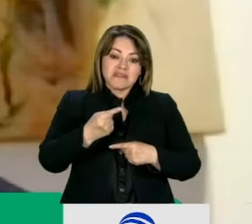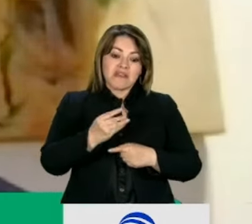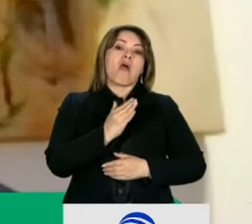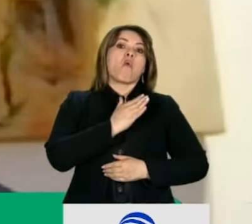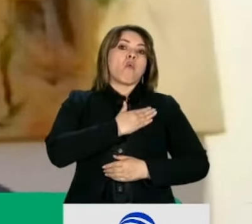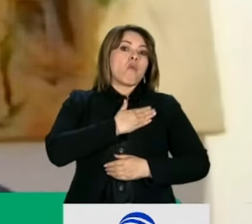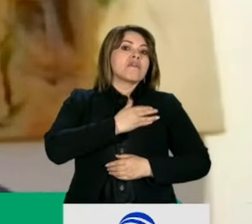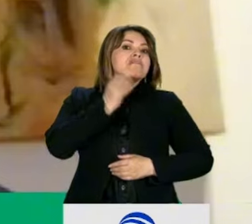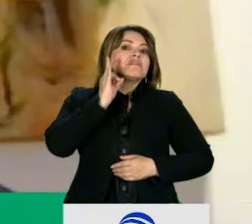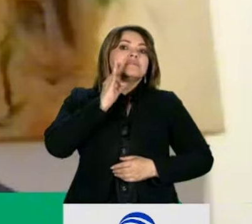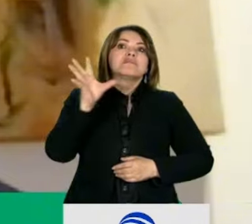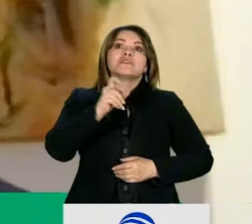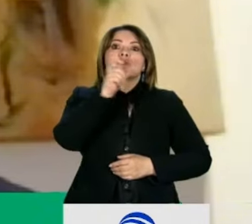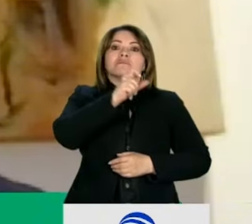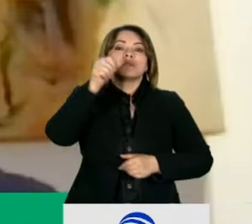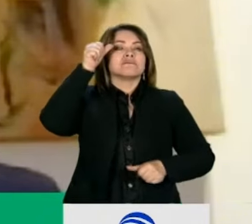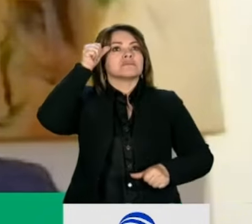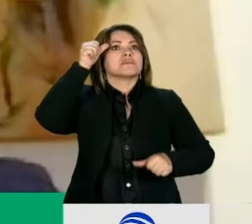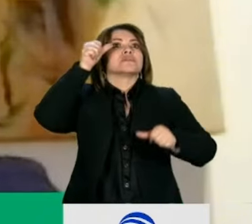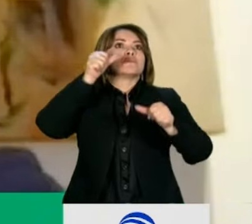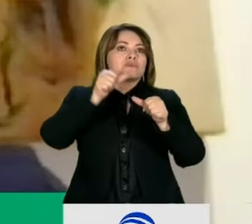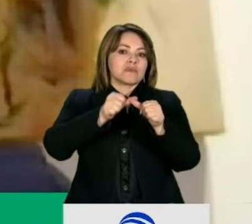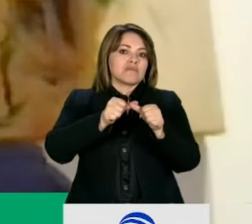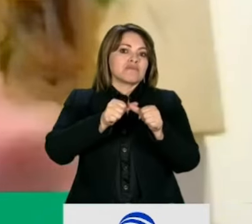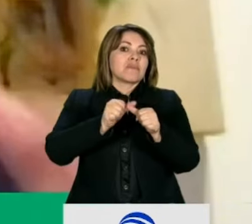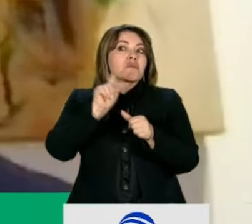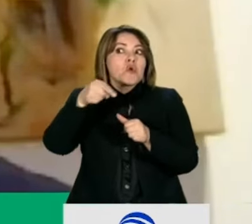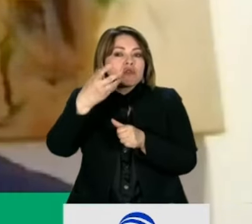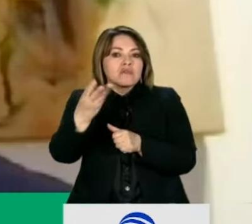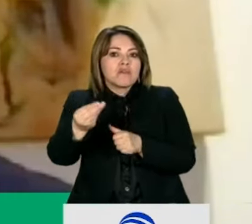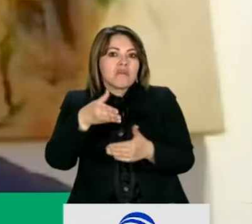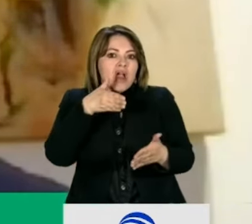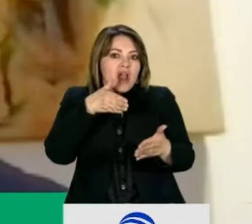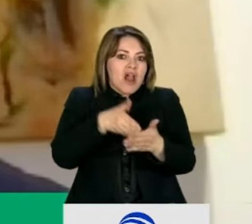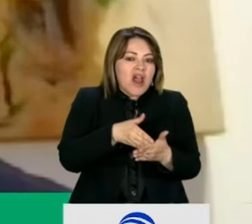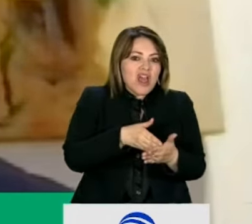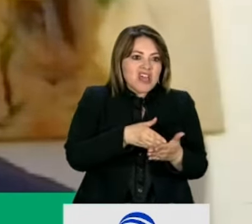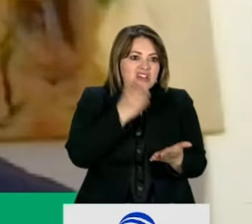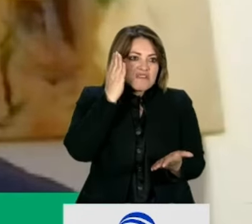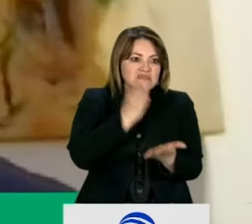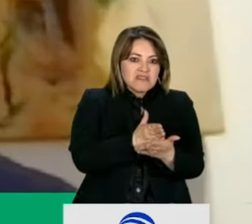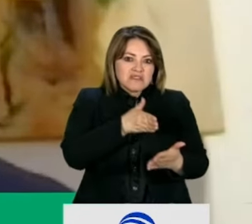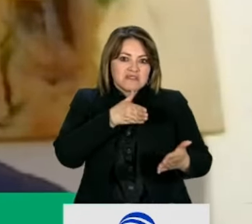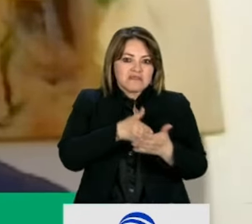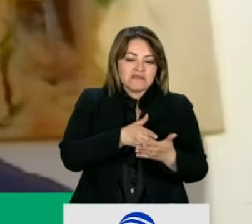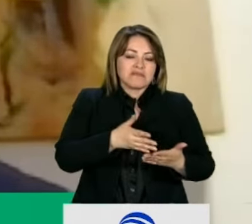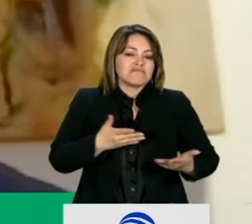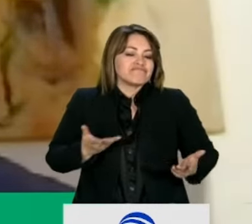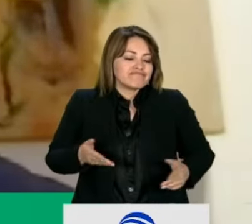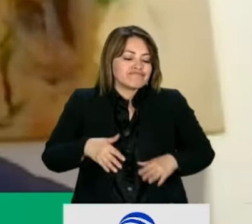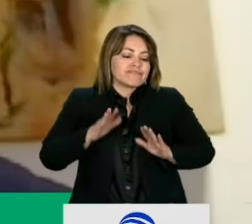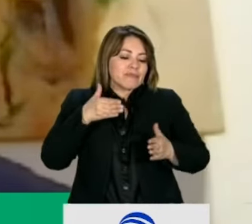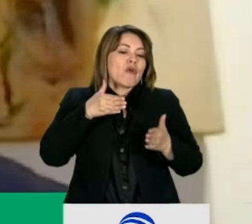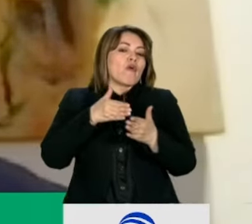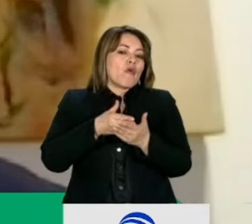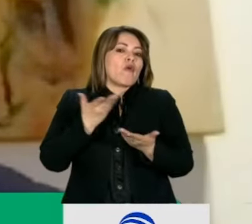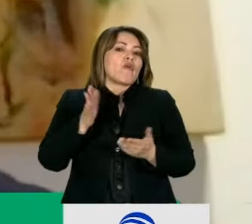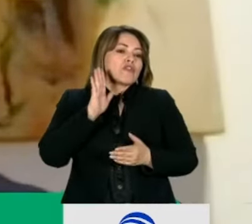reputación en el país. Entonces, iniciaron toda una persecución judicial y jurídica contra su persona y la de su